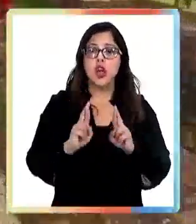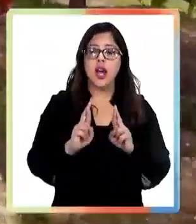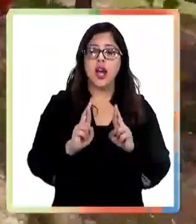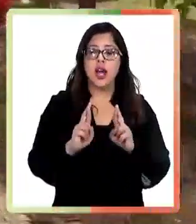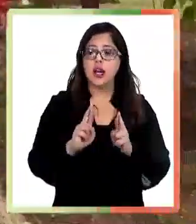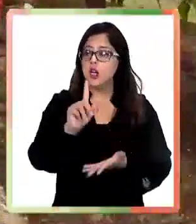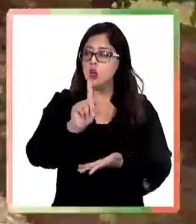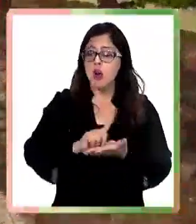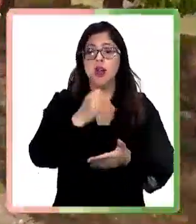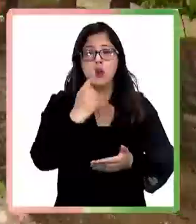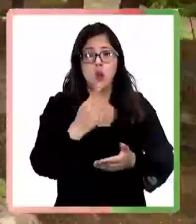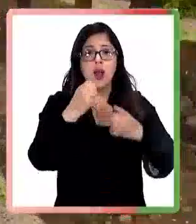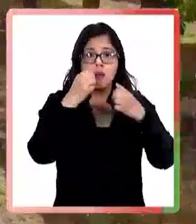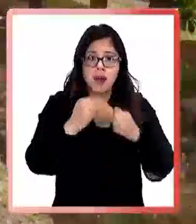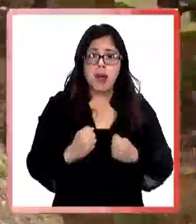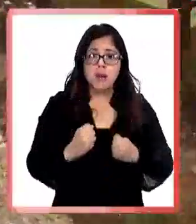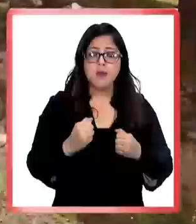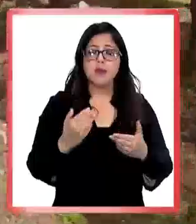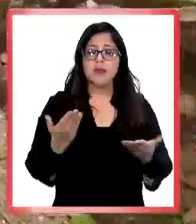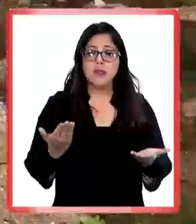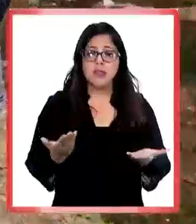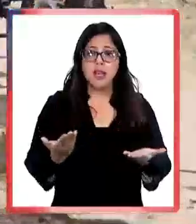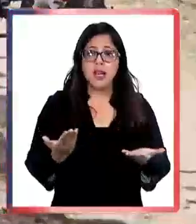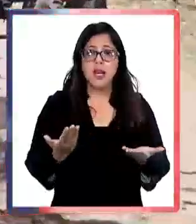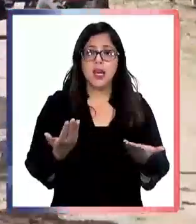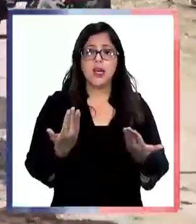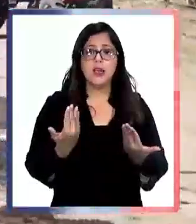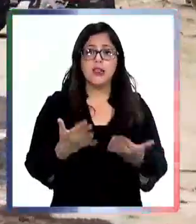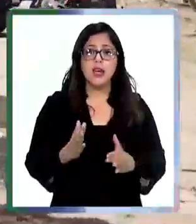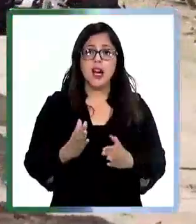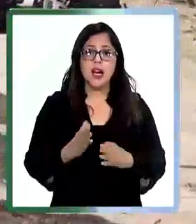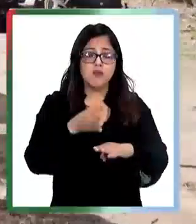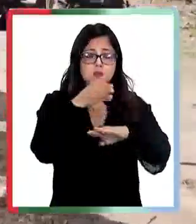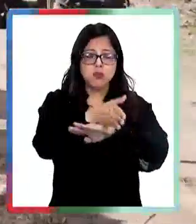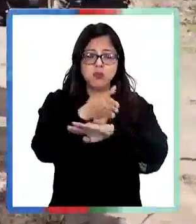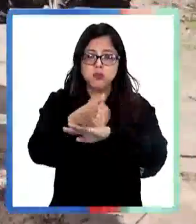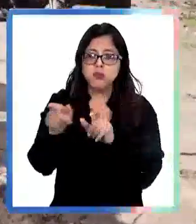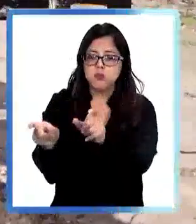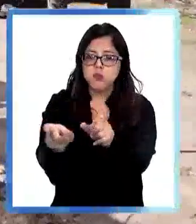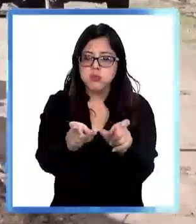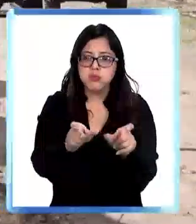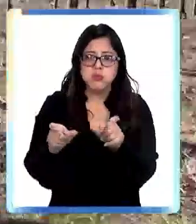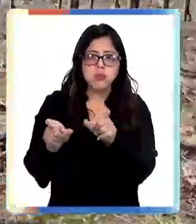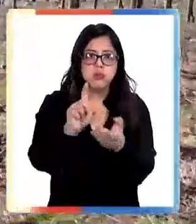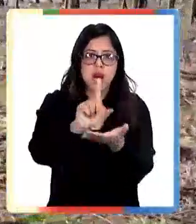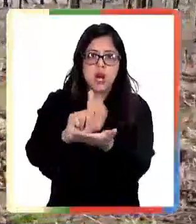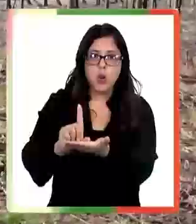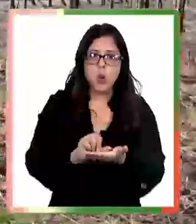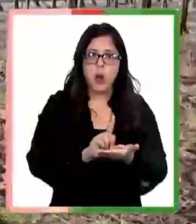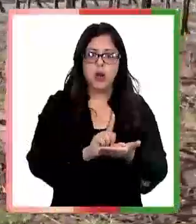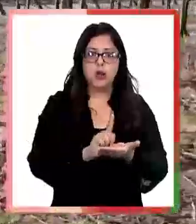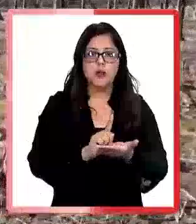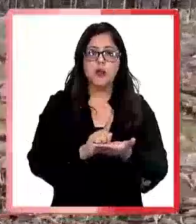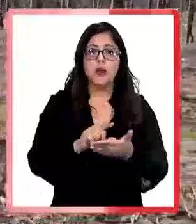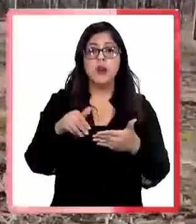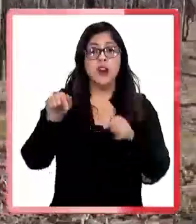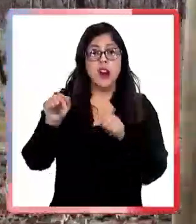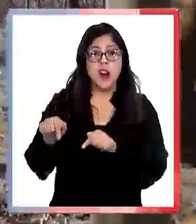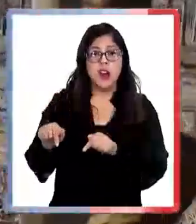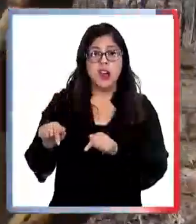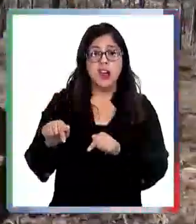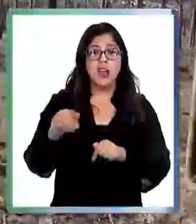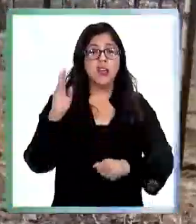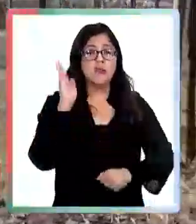Pese a la evidencia de los malos olores, desde la Autoridad de Salud del Maule, se aseguró que no existen registros de atención de personas